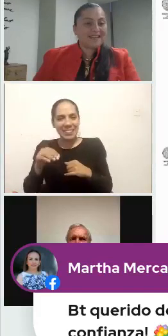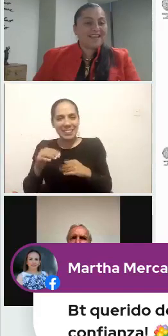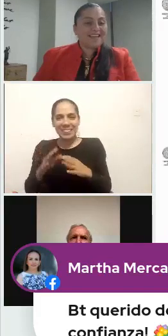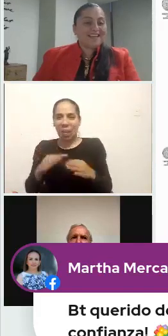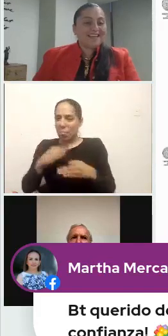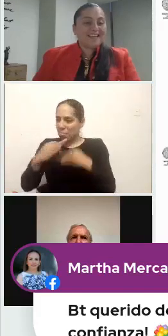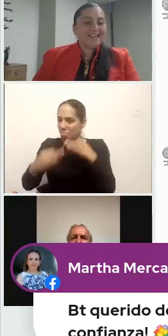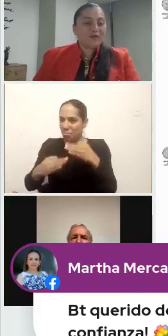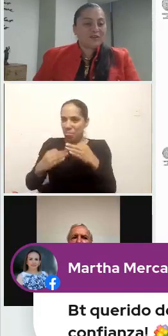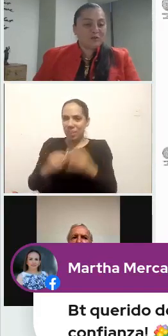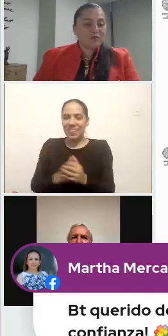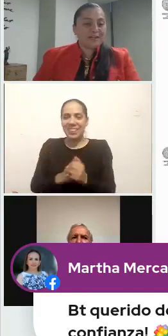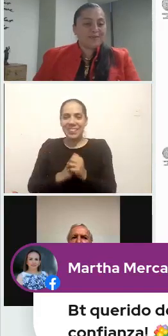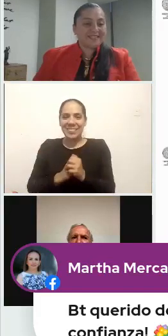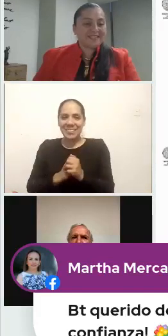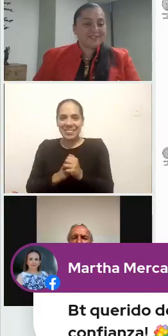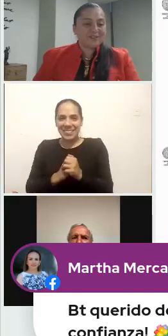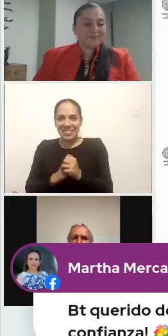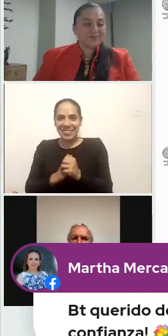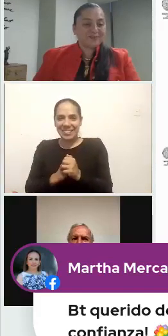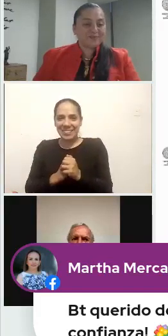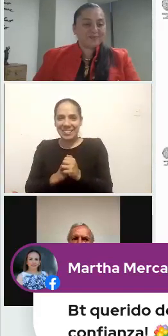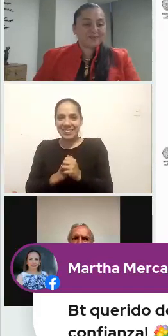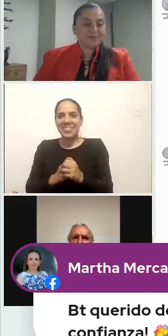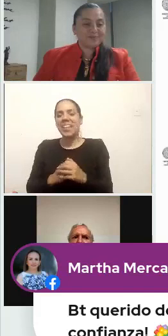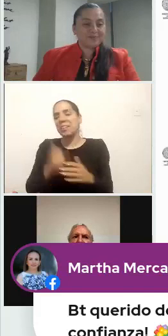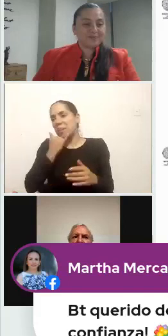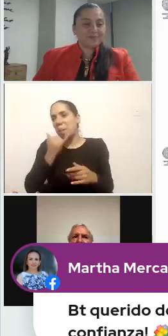nuevamente continúo con la presentación.